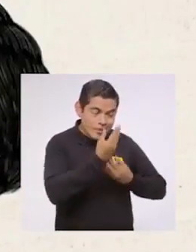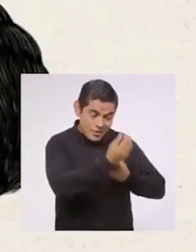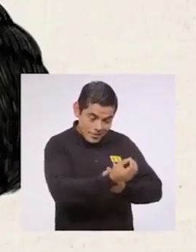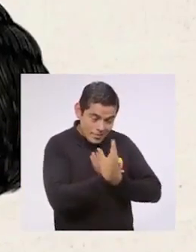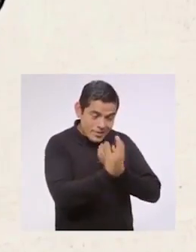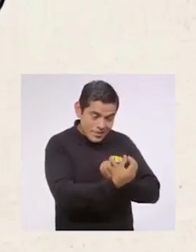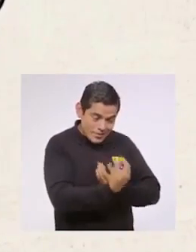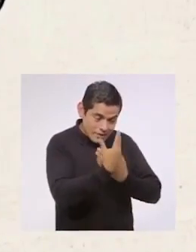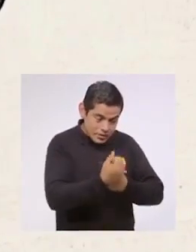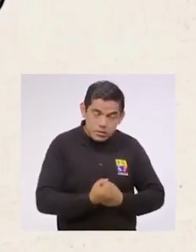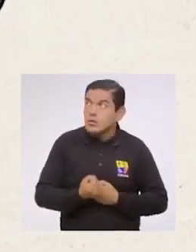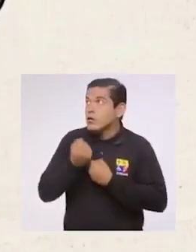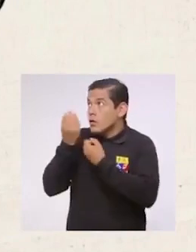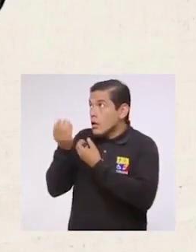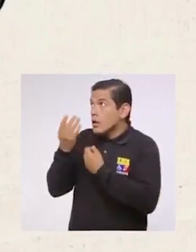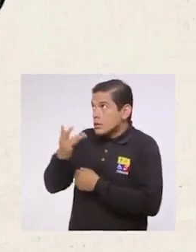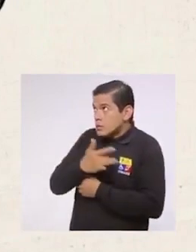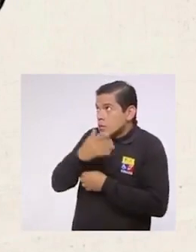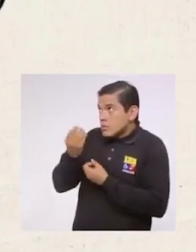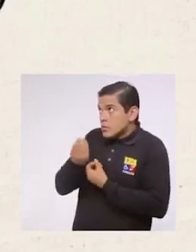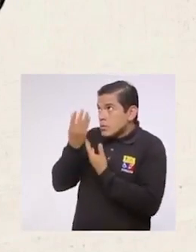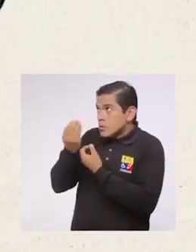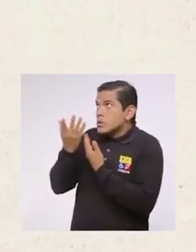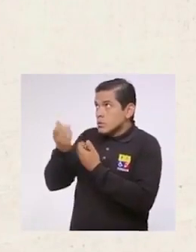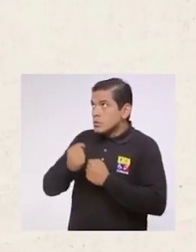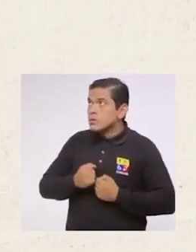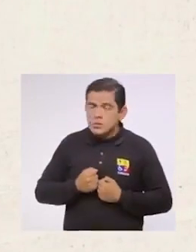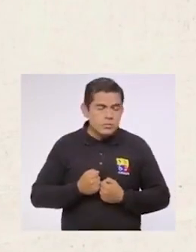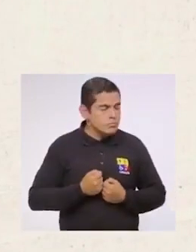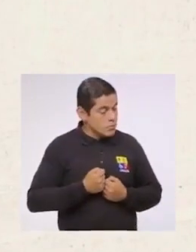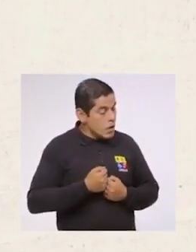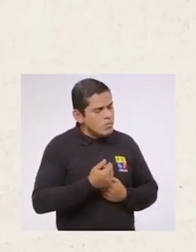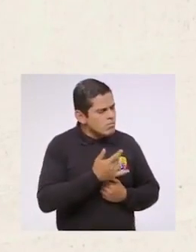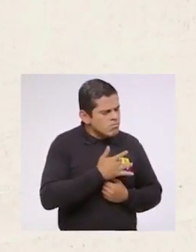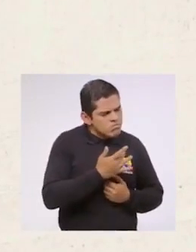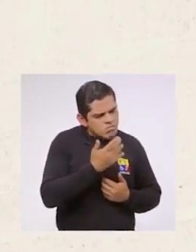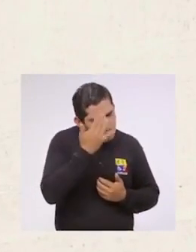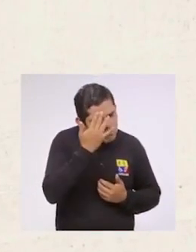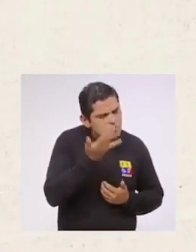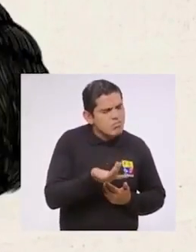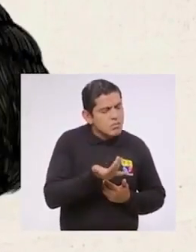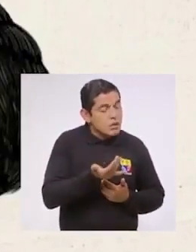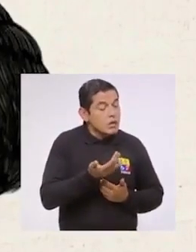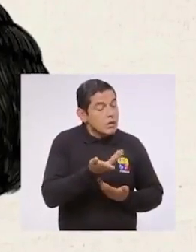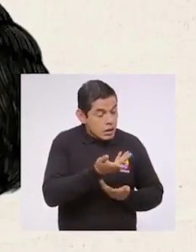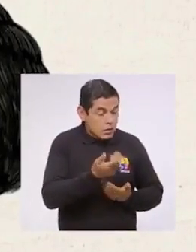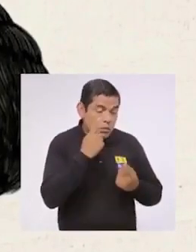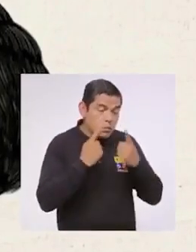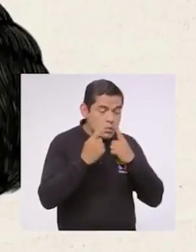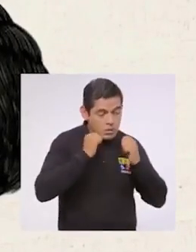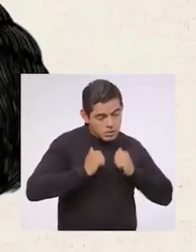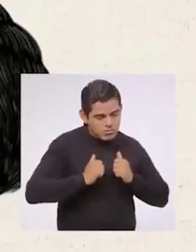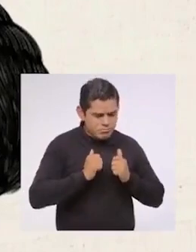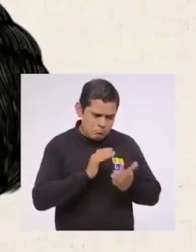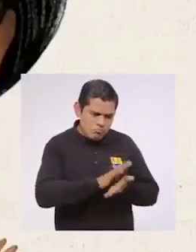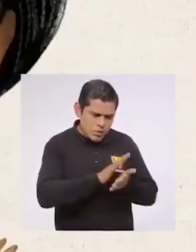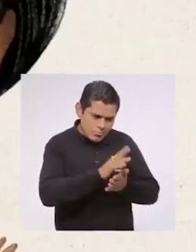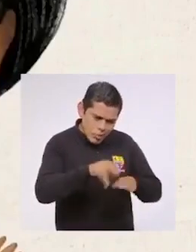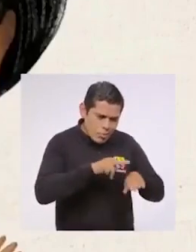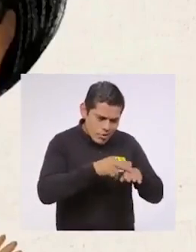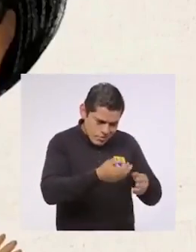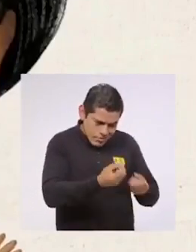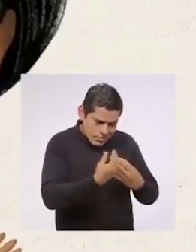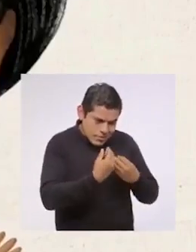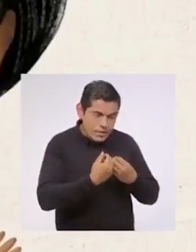sus sentimientos. Diles que te cuenten cómo se sienten y pregúntales por qué. Escúchalos y asegúrales que está bien